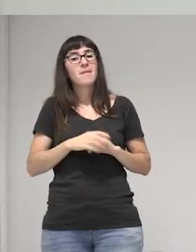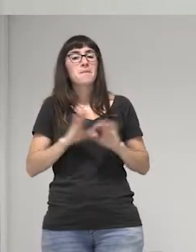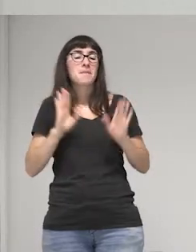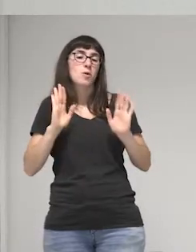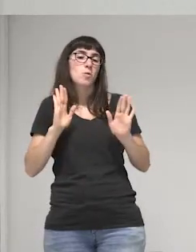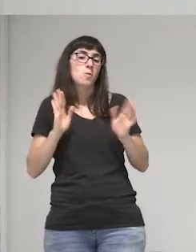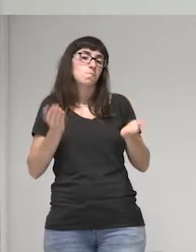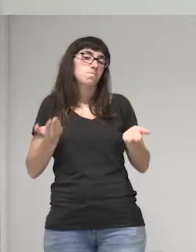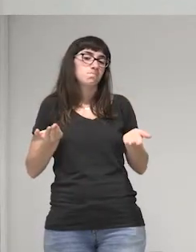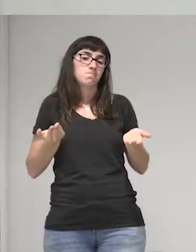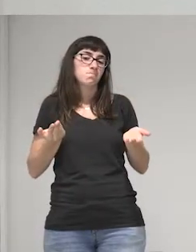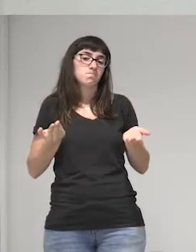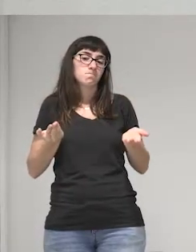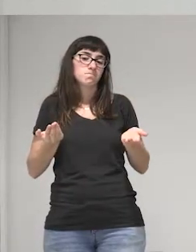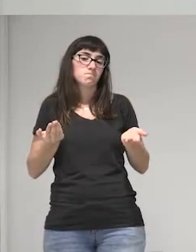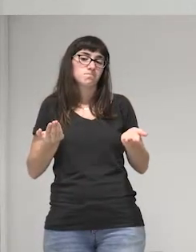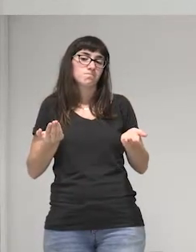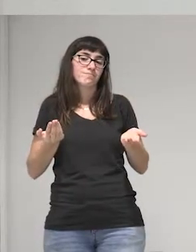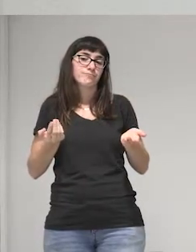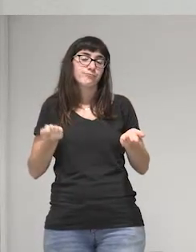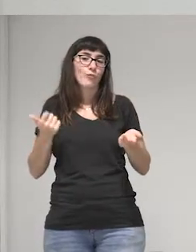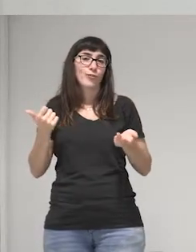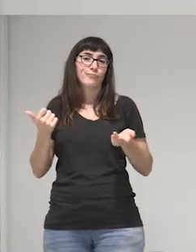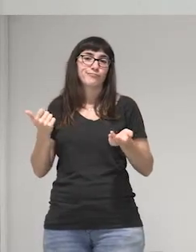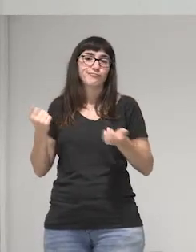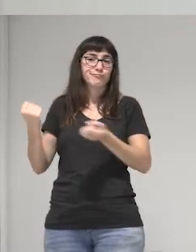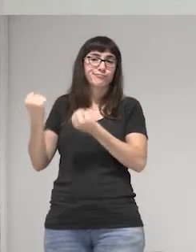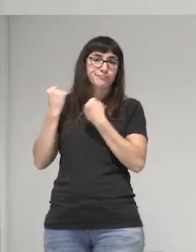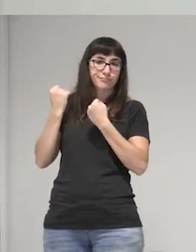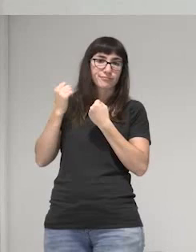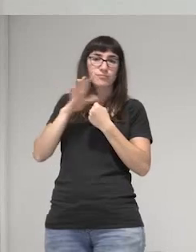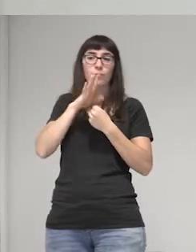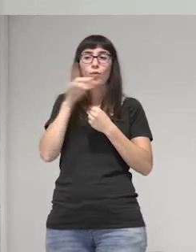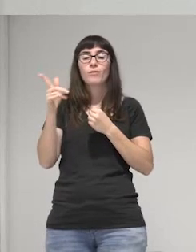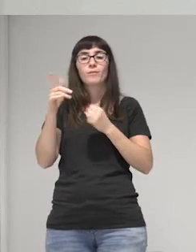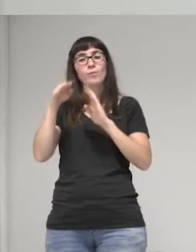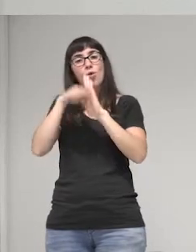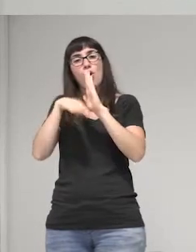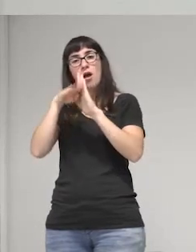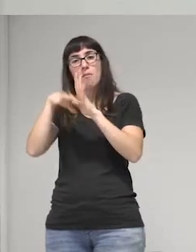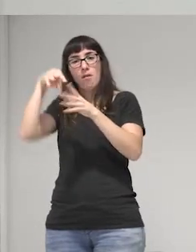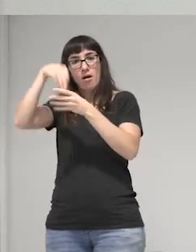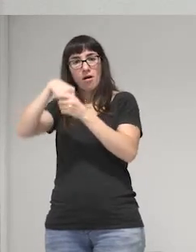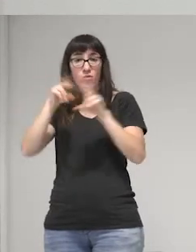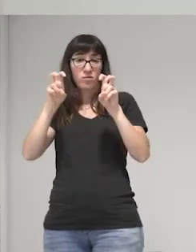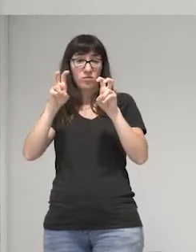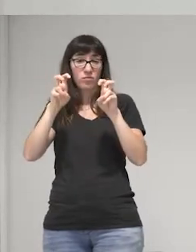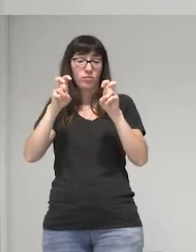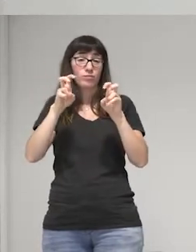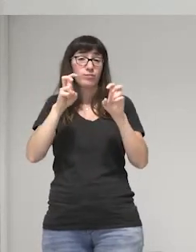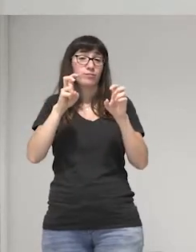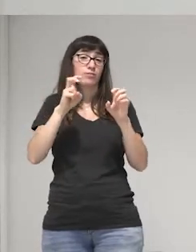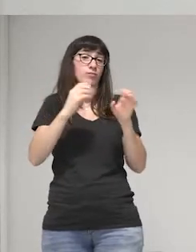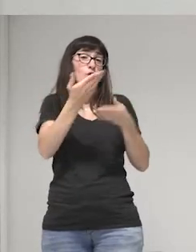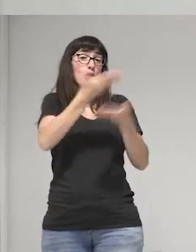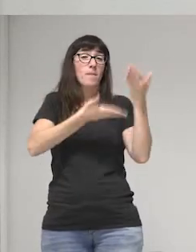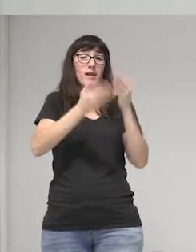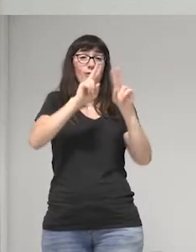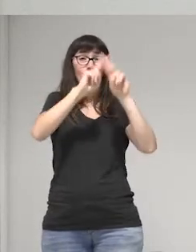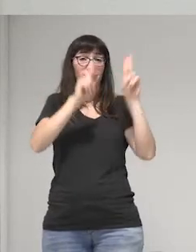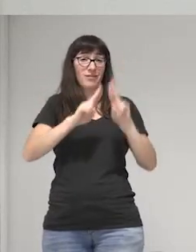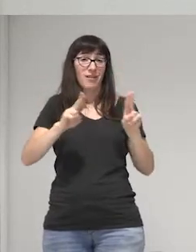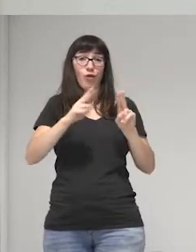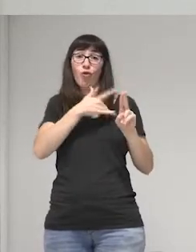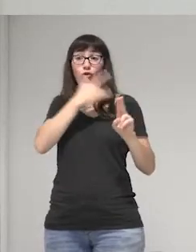bueno nos dejaron mal con la implementación de un programa que la cooperación internacional donó y tuvieron que regresar el